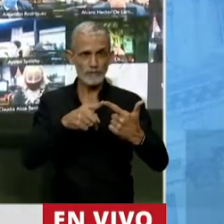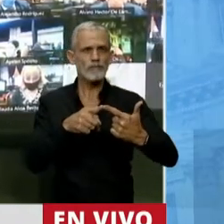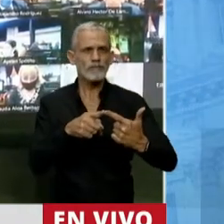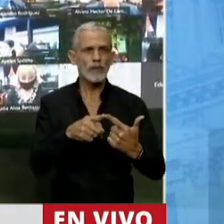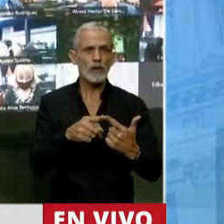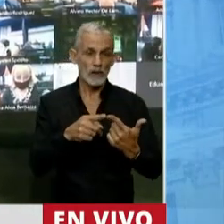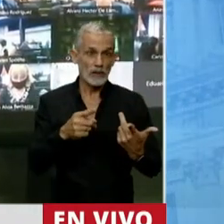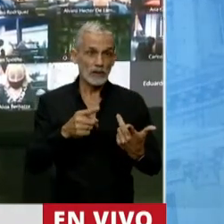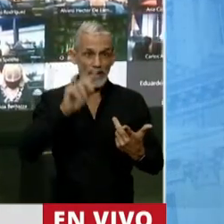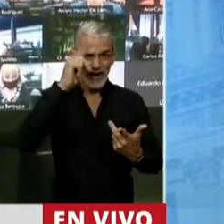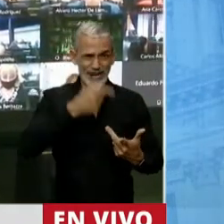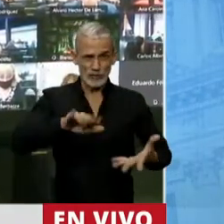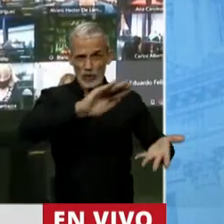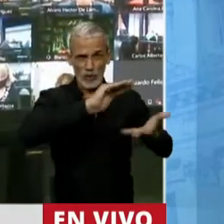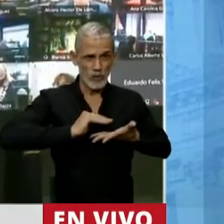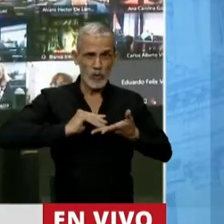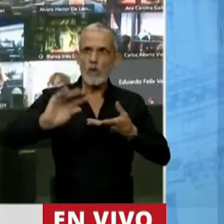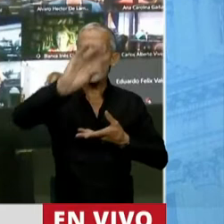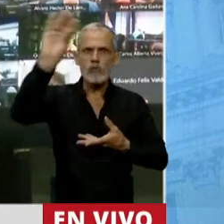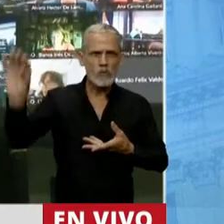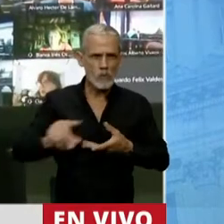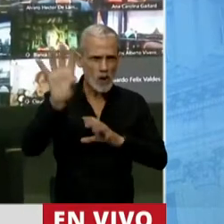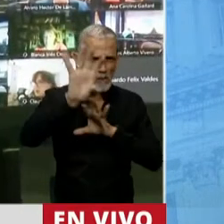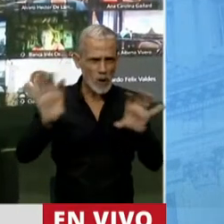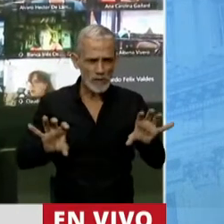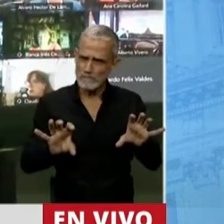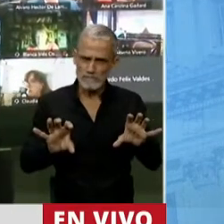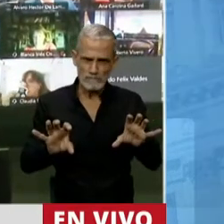es coparticipable, porque tiene asignación específica.